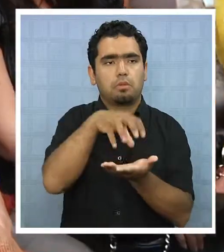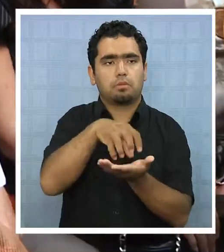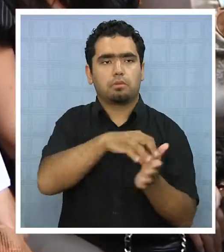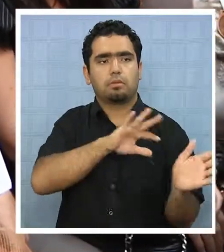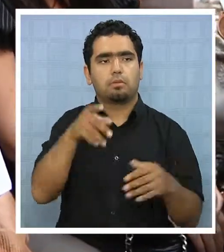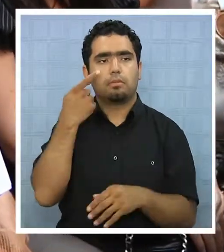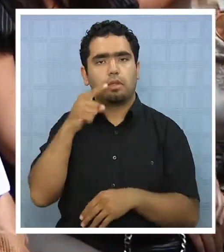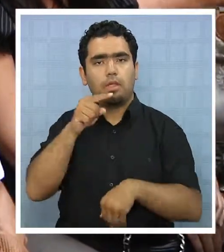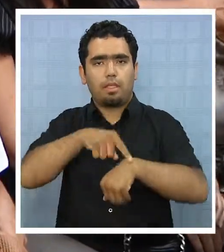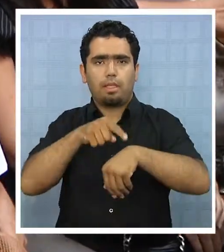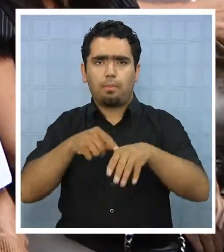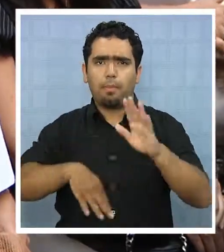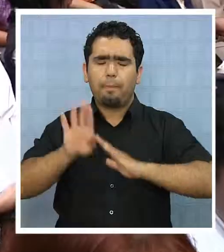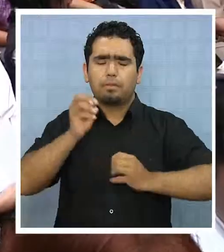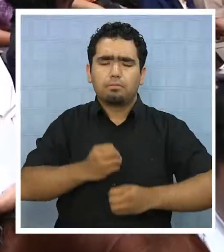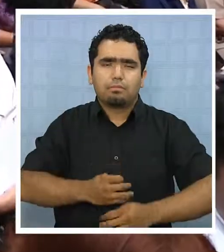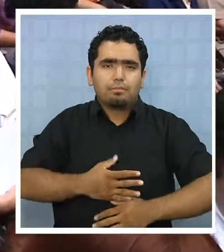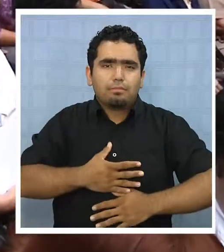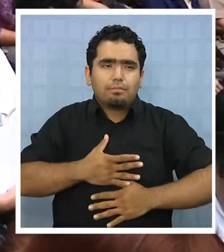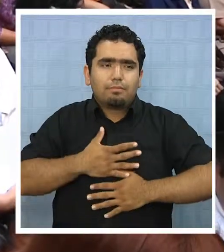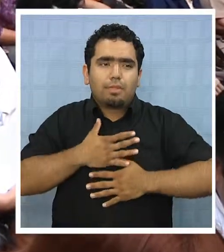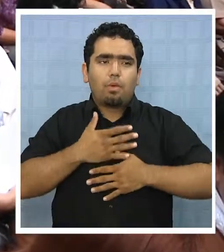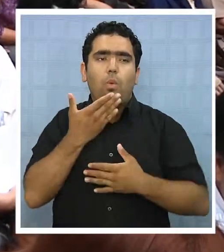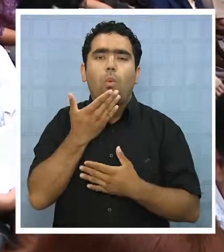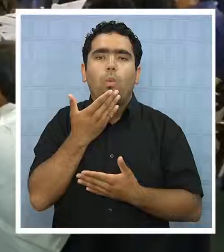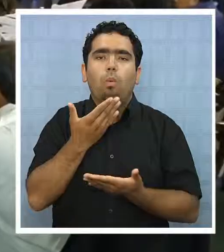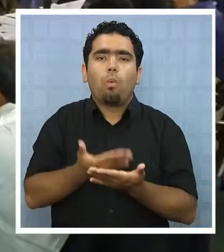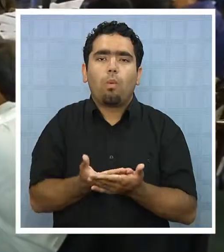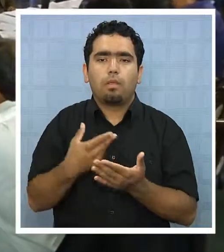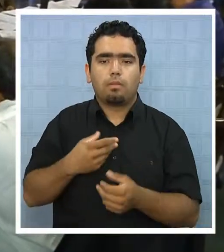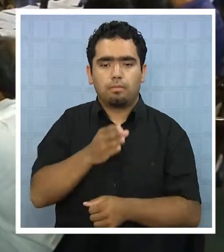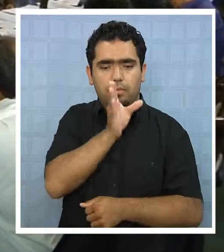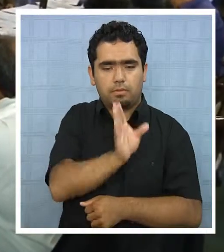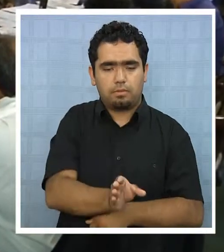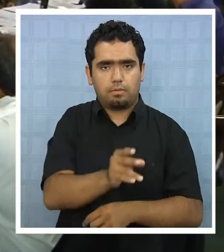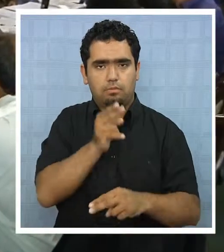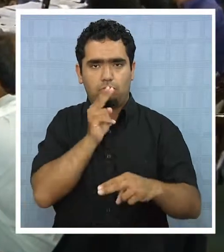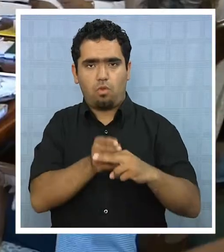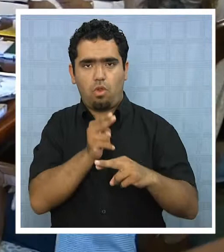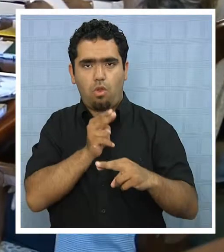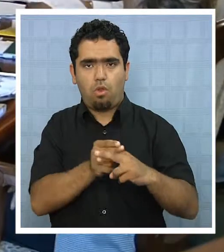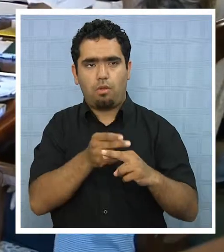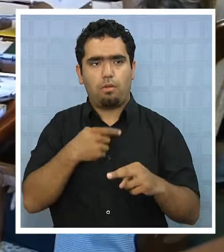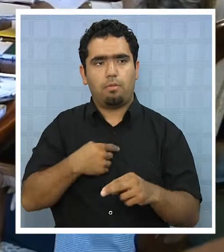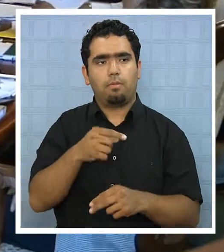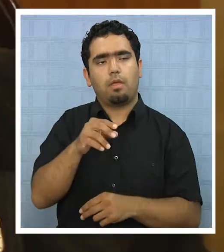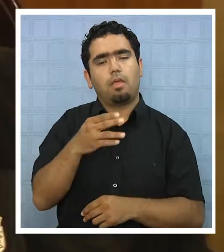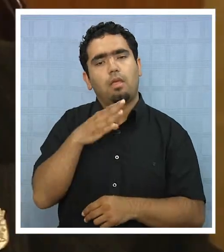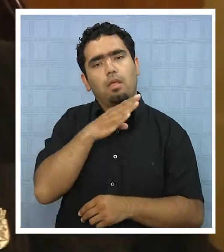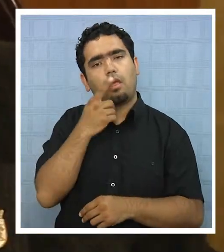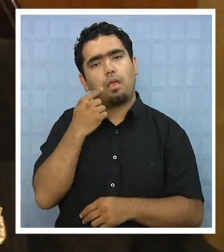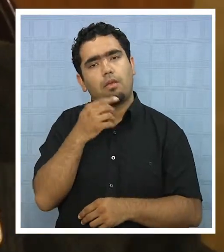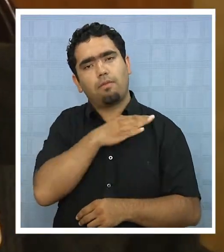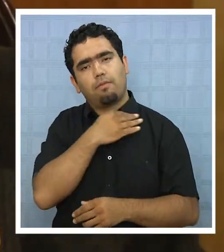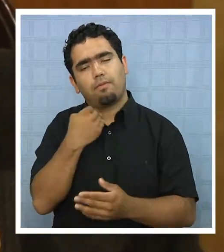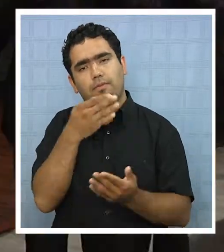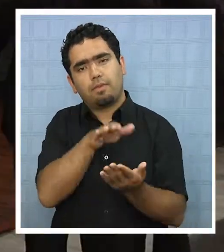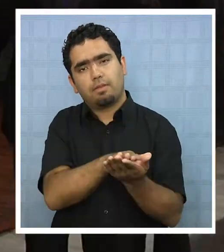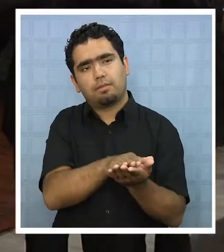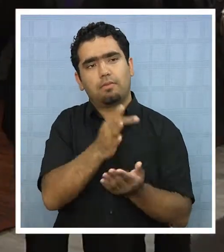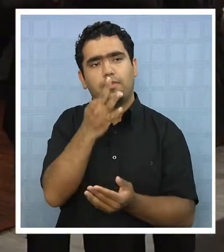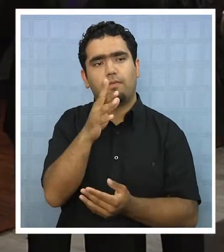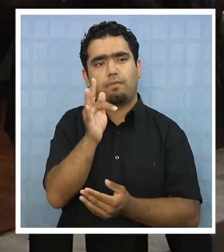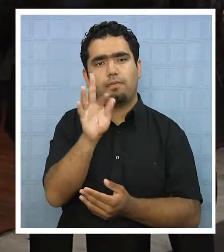el momento más emotivo de la sesión fue cuando se nombró hijo ilustre póstumo al fallecido concejal del Partido Socialista, Flavio Rossi.